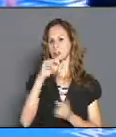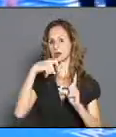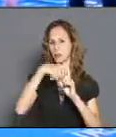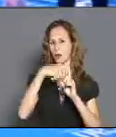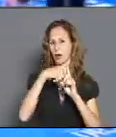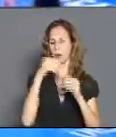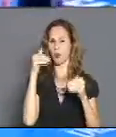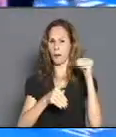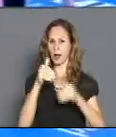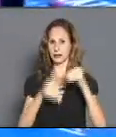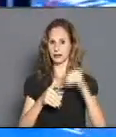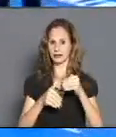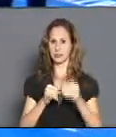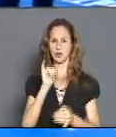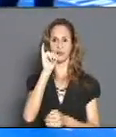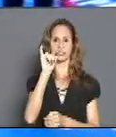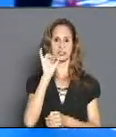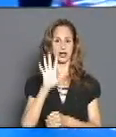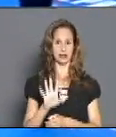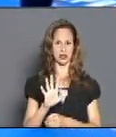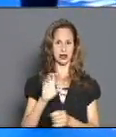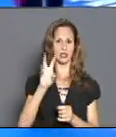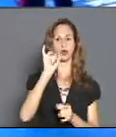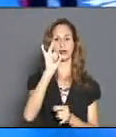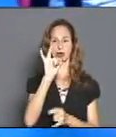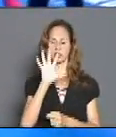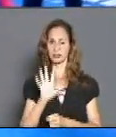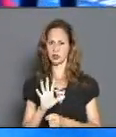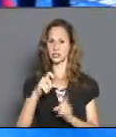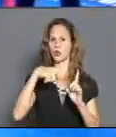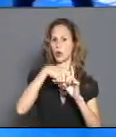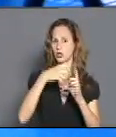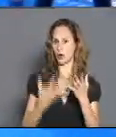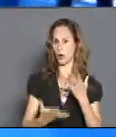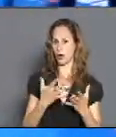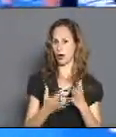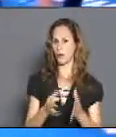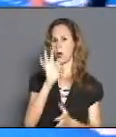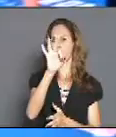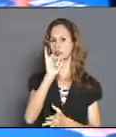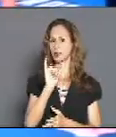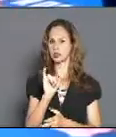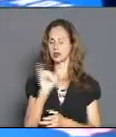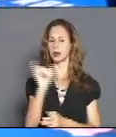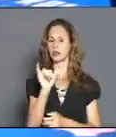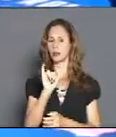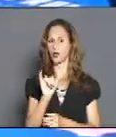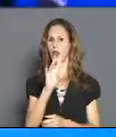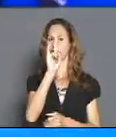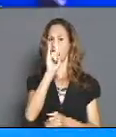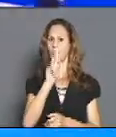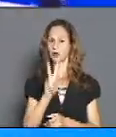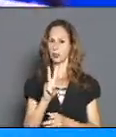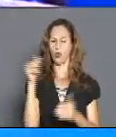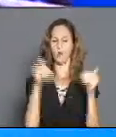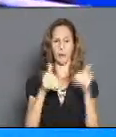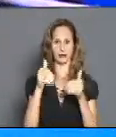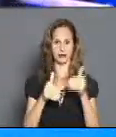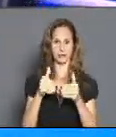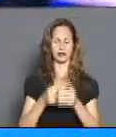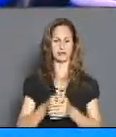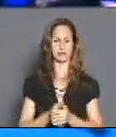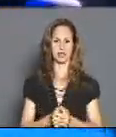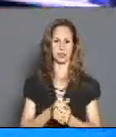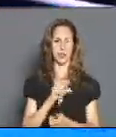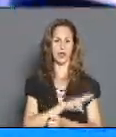,5, Yuenis Hernández de los 75, Erich Ruiz en los 86 y Julio César La Cruz en los 92. El debutante en estas líneas